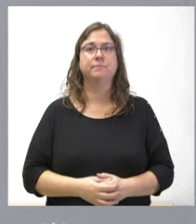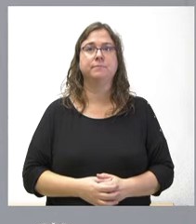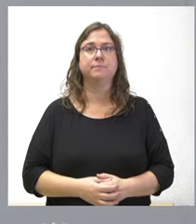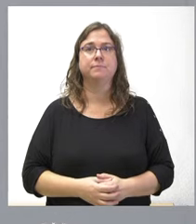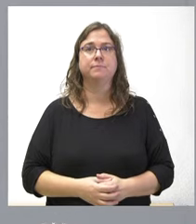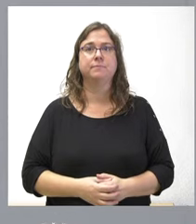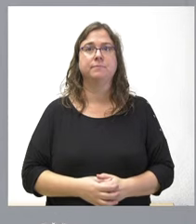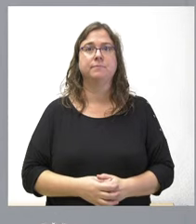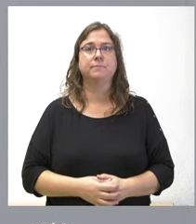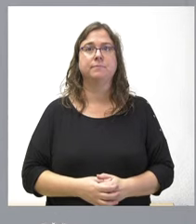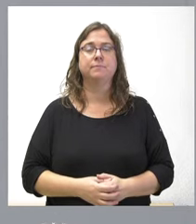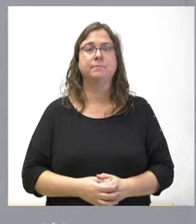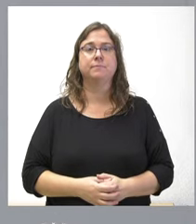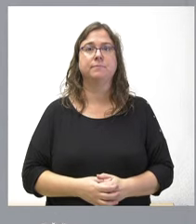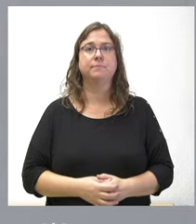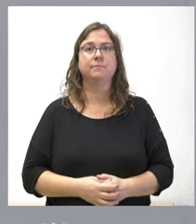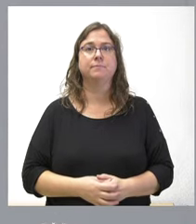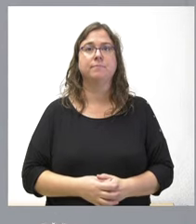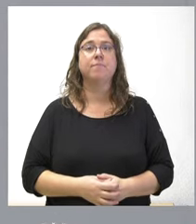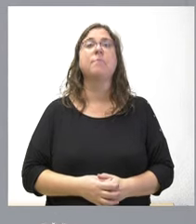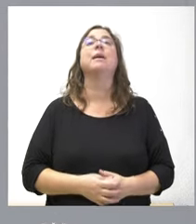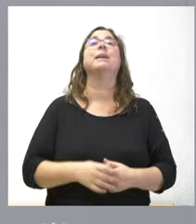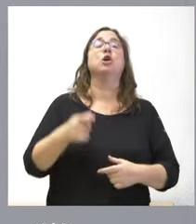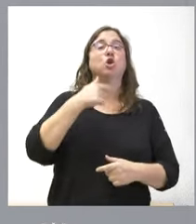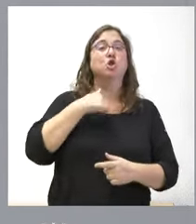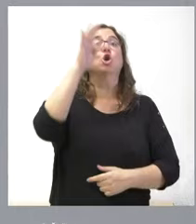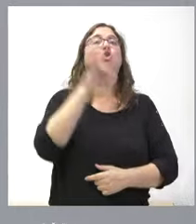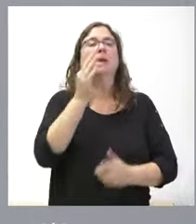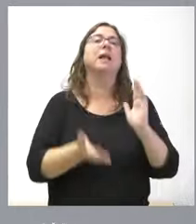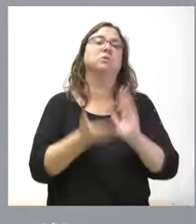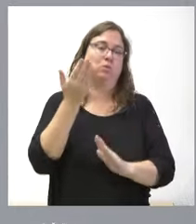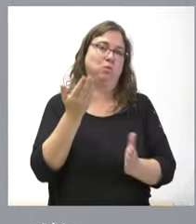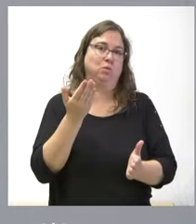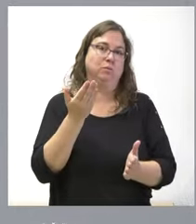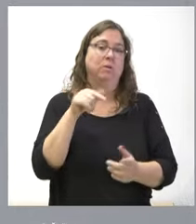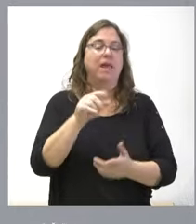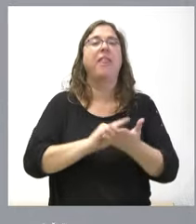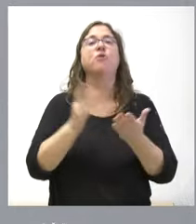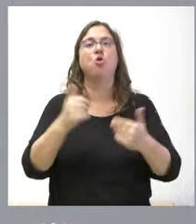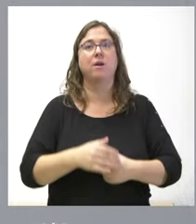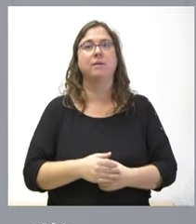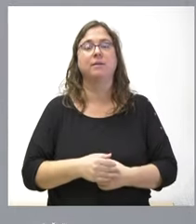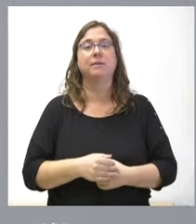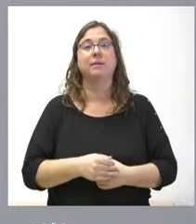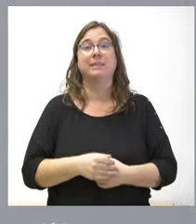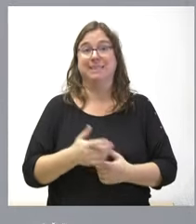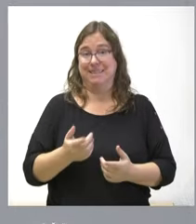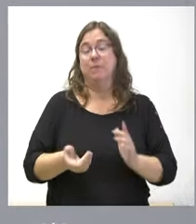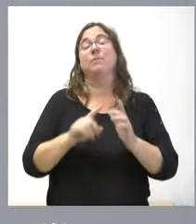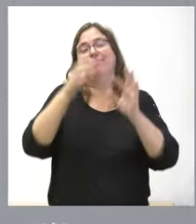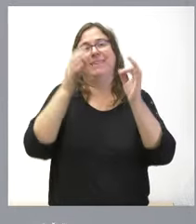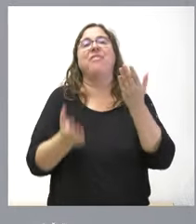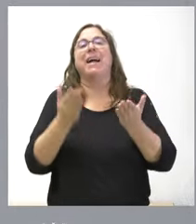bueno pero en términos absolutos hemos venido aumentando la cifra como tenía aquí el dato efectivamente en términos absolutos cada vez es